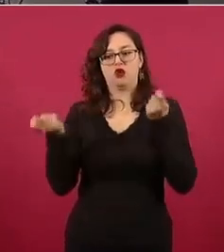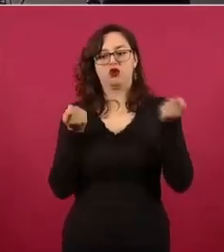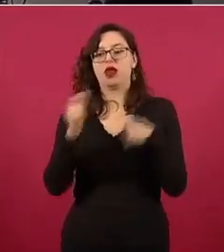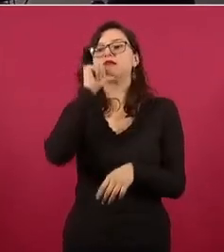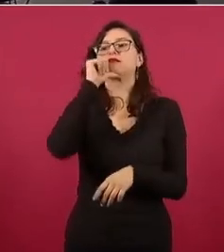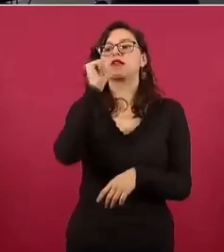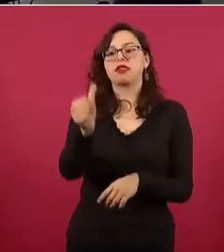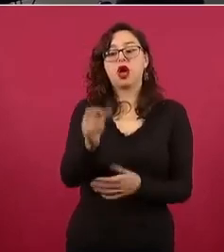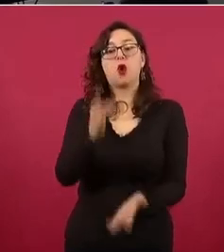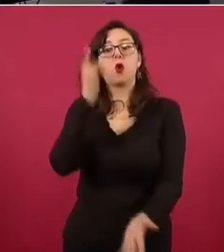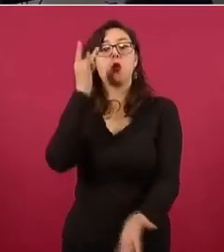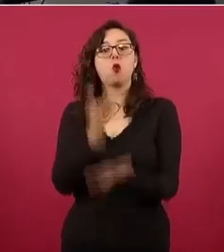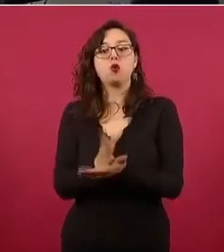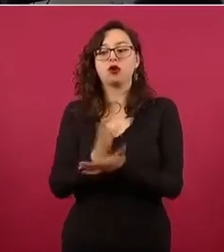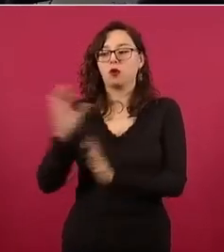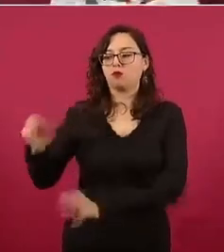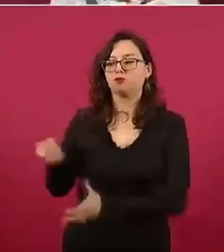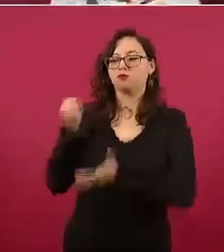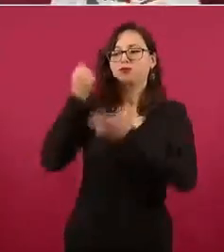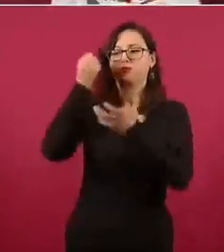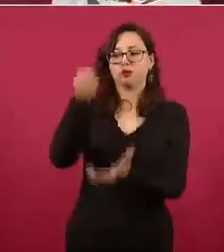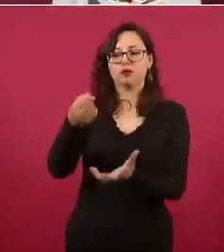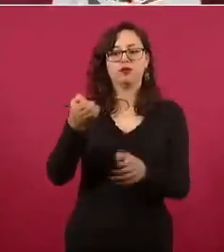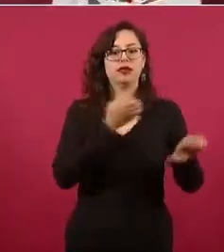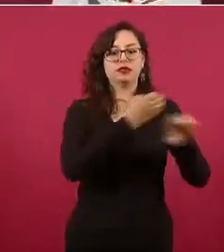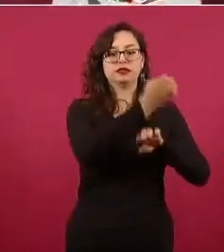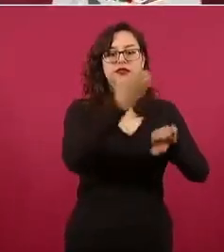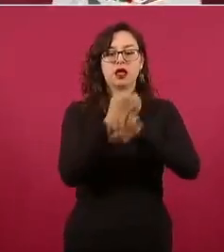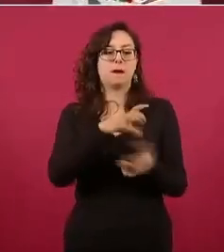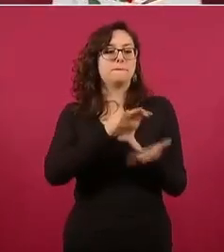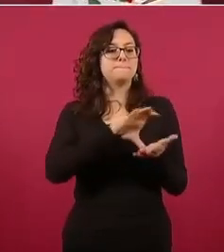que ni era seguro ni era popular